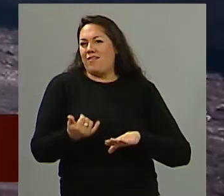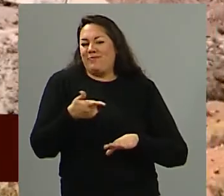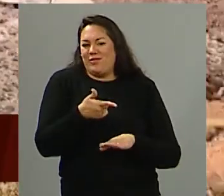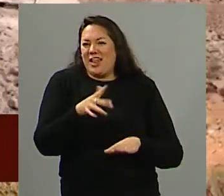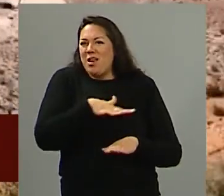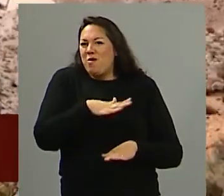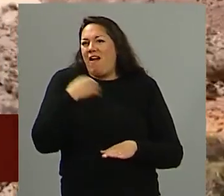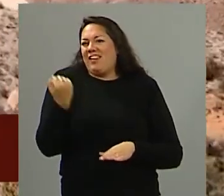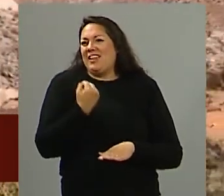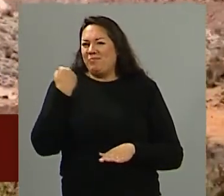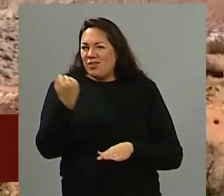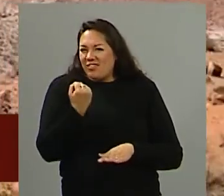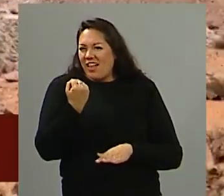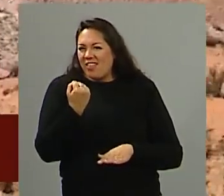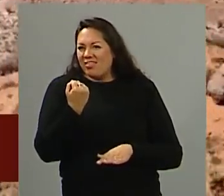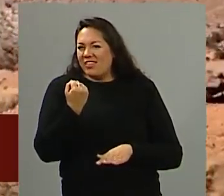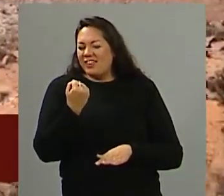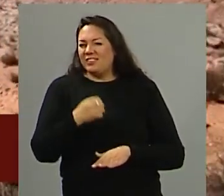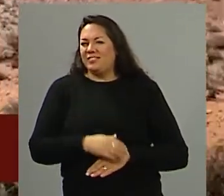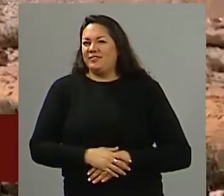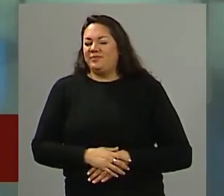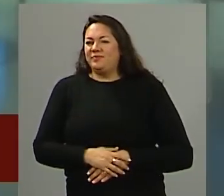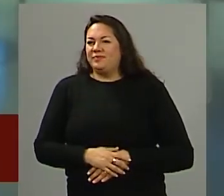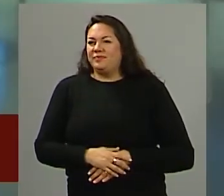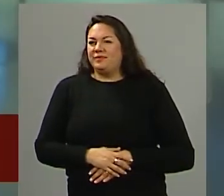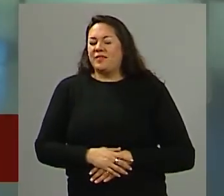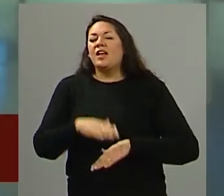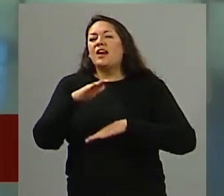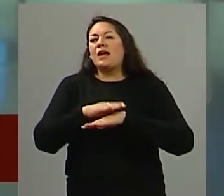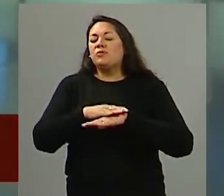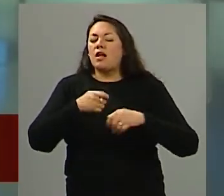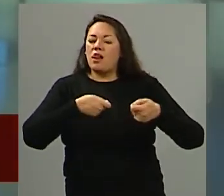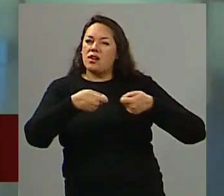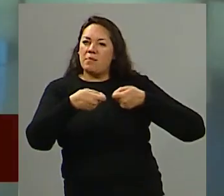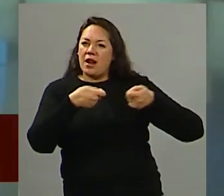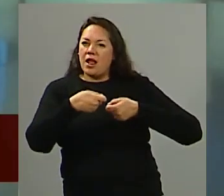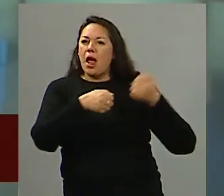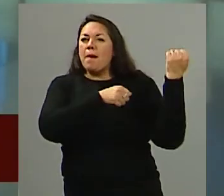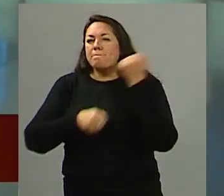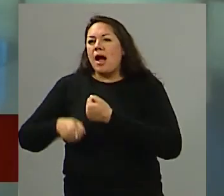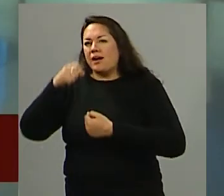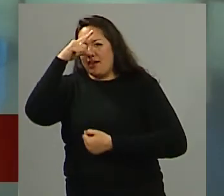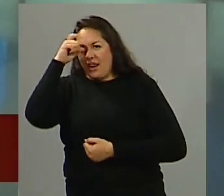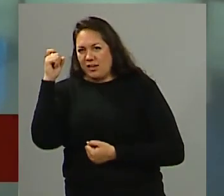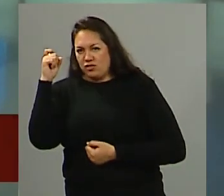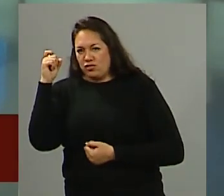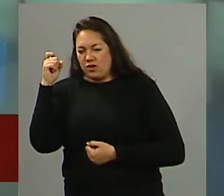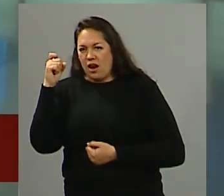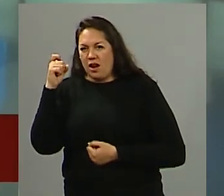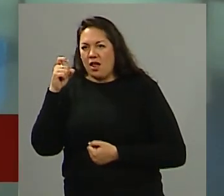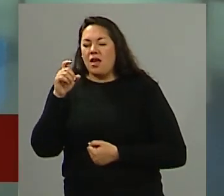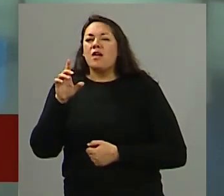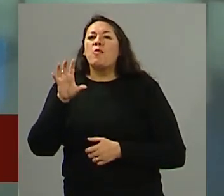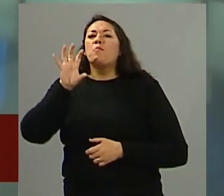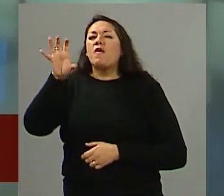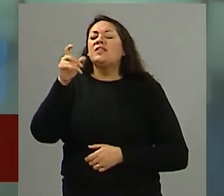que es tener esto porque la administración bueno va a estar a cargo de los parques nacionales porque además Mendoza y Catamarca